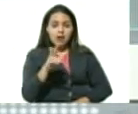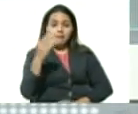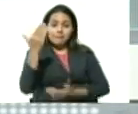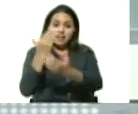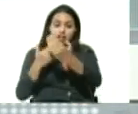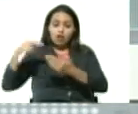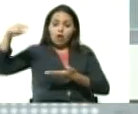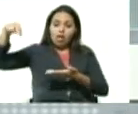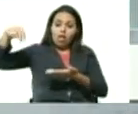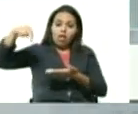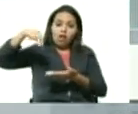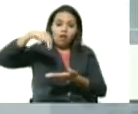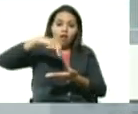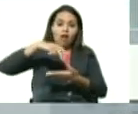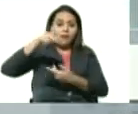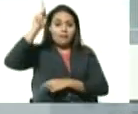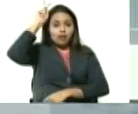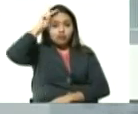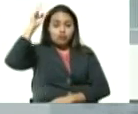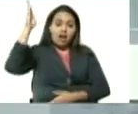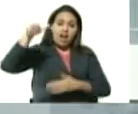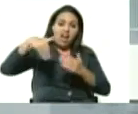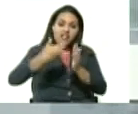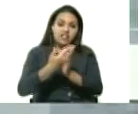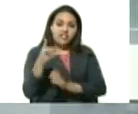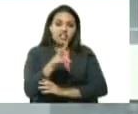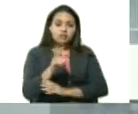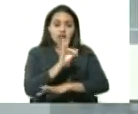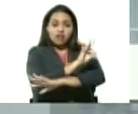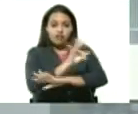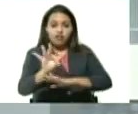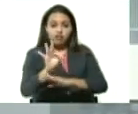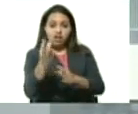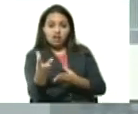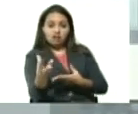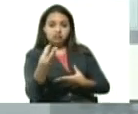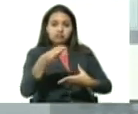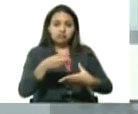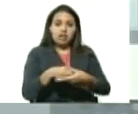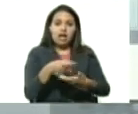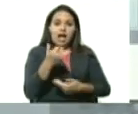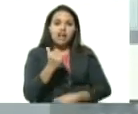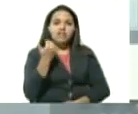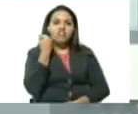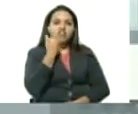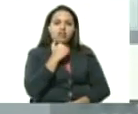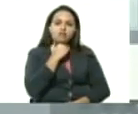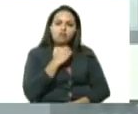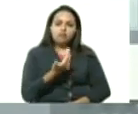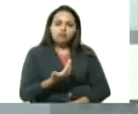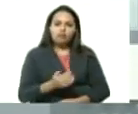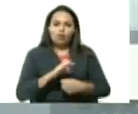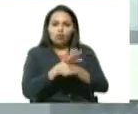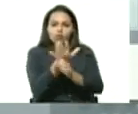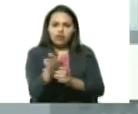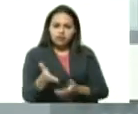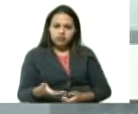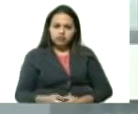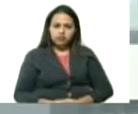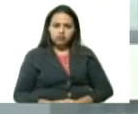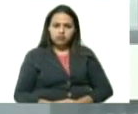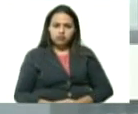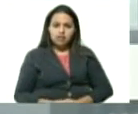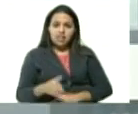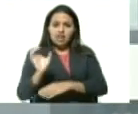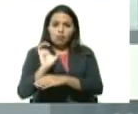Perú y llegan todavía al pasar la frontera llegan todavía contagiados con coronavirus llegan desde